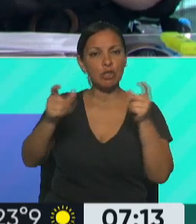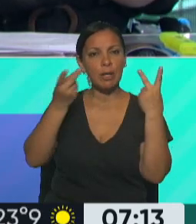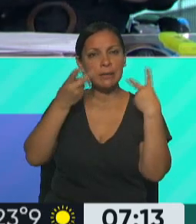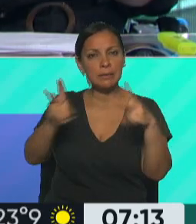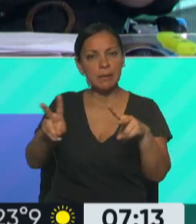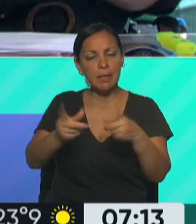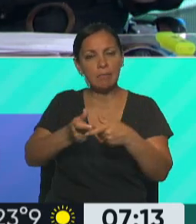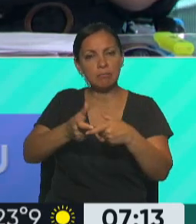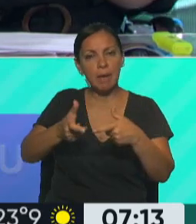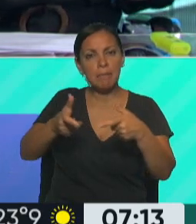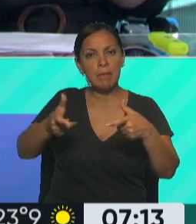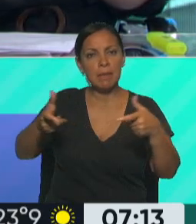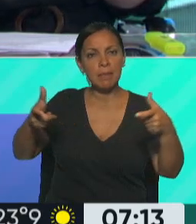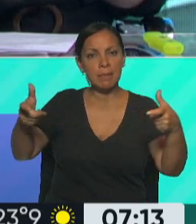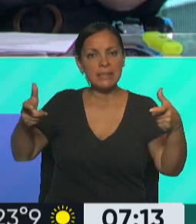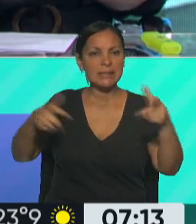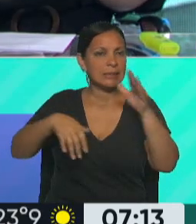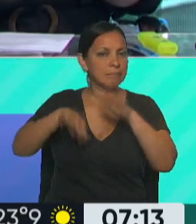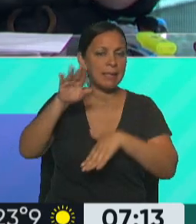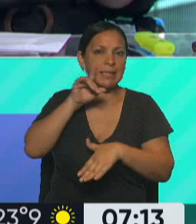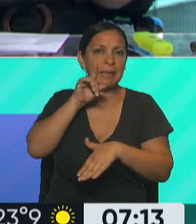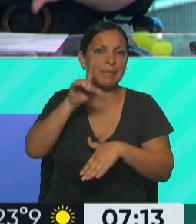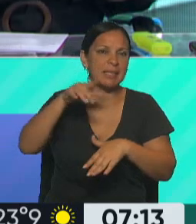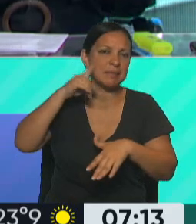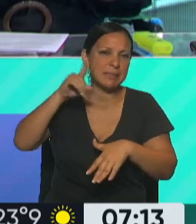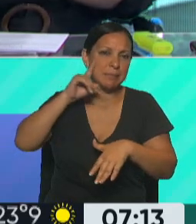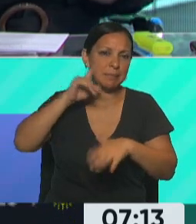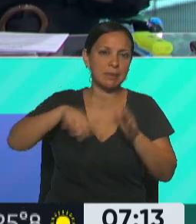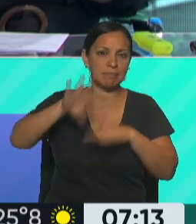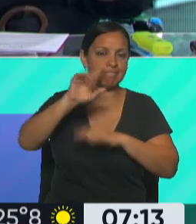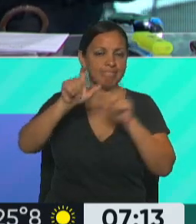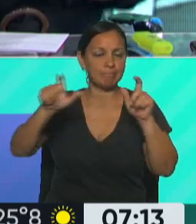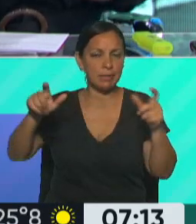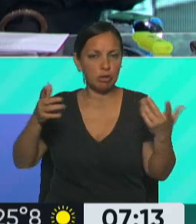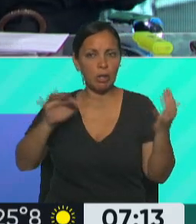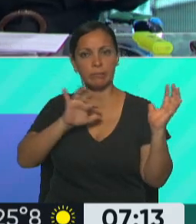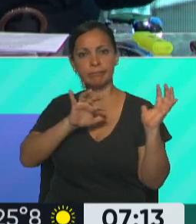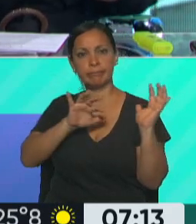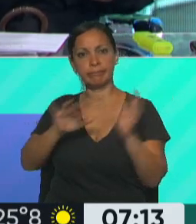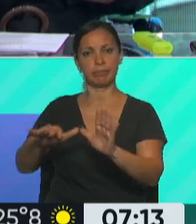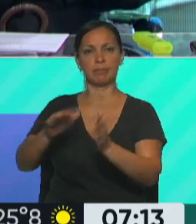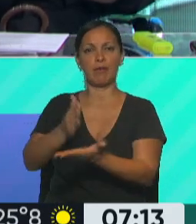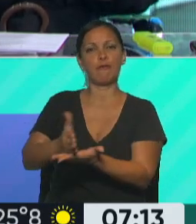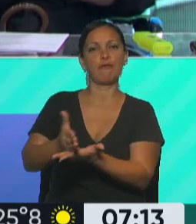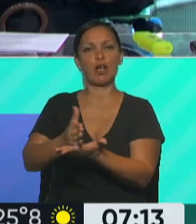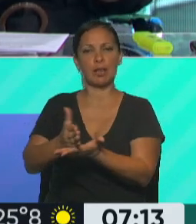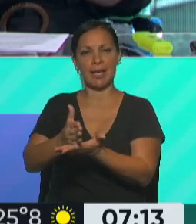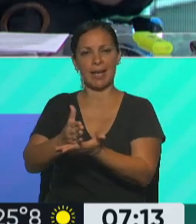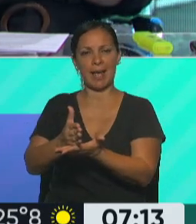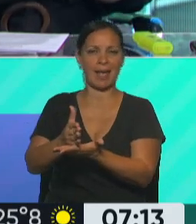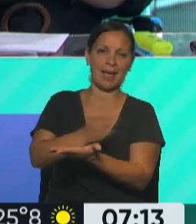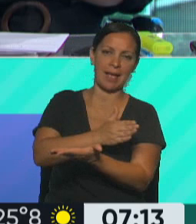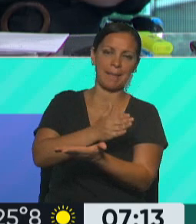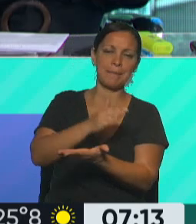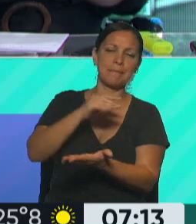años. Hay miles y miles de migrantes que están llegando precisamente a la frontera entre Estados Unidos y